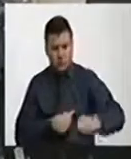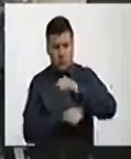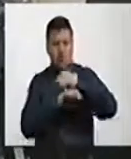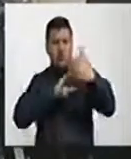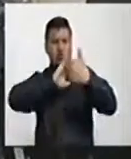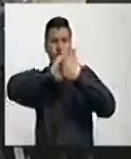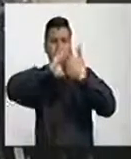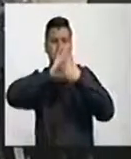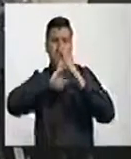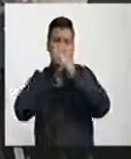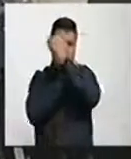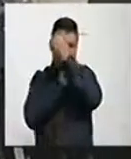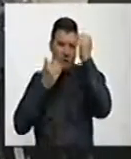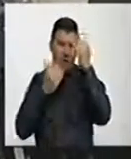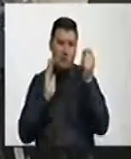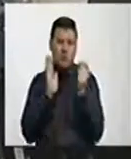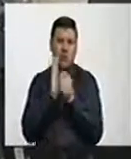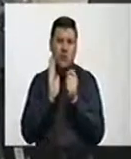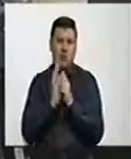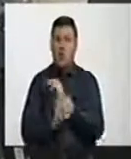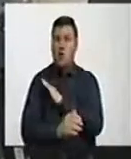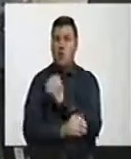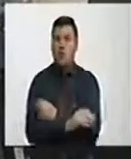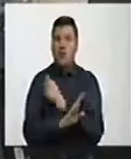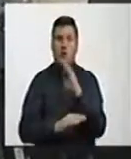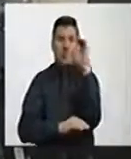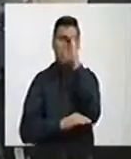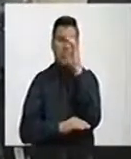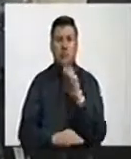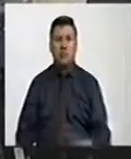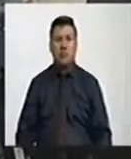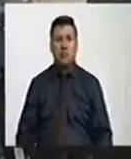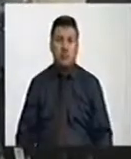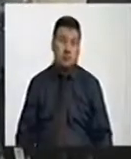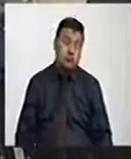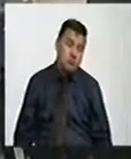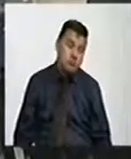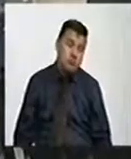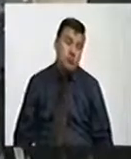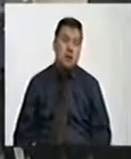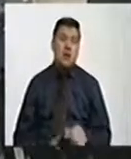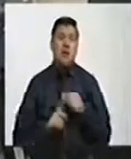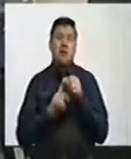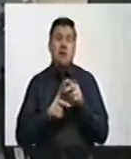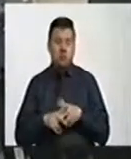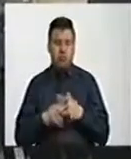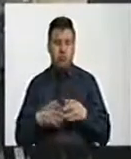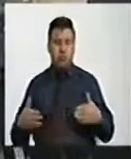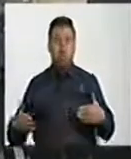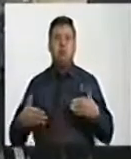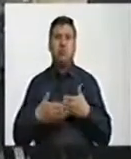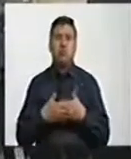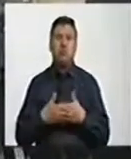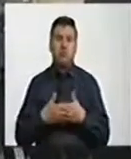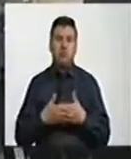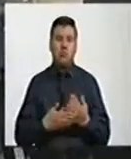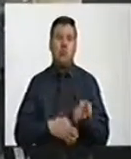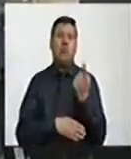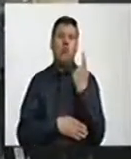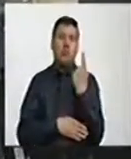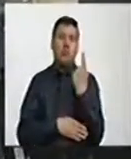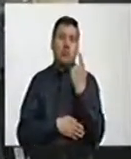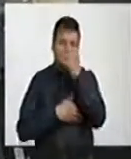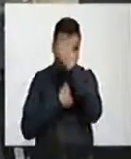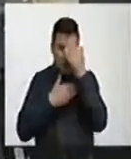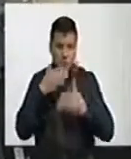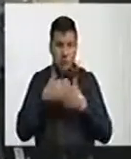amenaza para que la FARC se tome en el poder en Colombia. Sería el principal instrumento político de